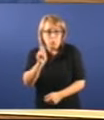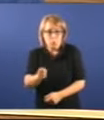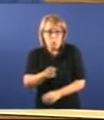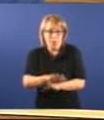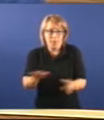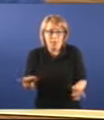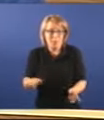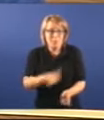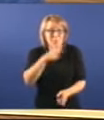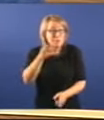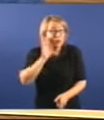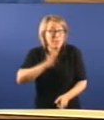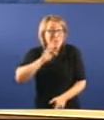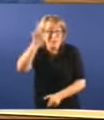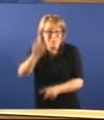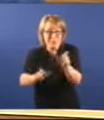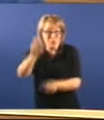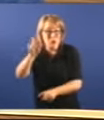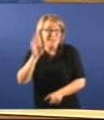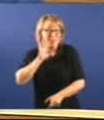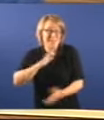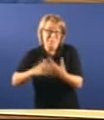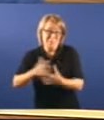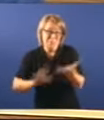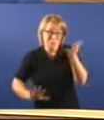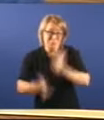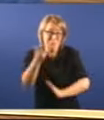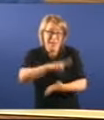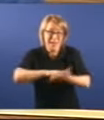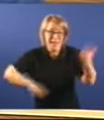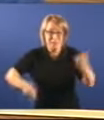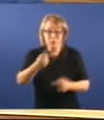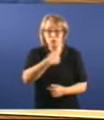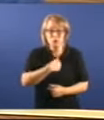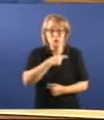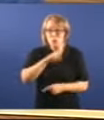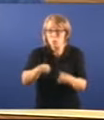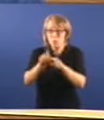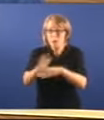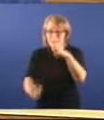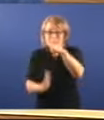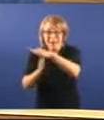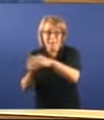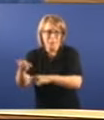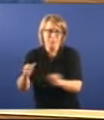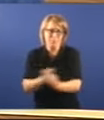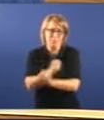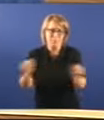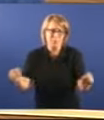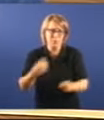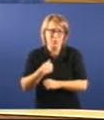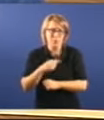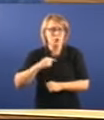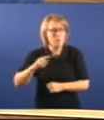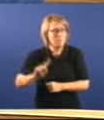E, por eso, os criminais que premen lume a Galicia non os vamos a parar por moito que teñamos que mellorar e eu o primeiro que